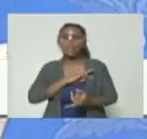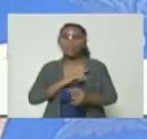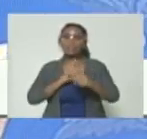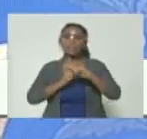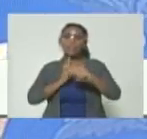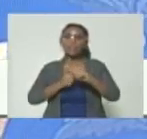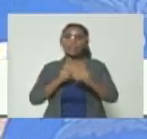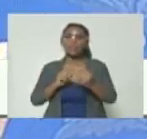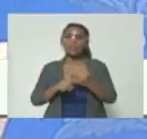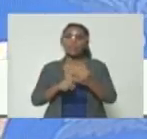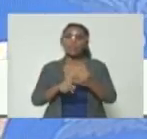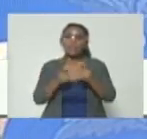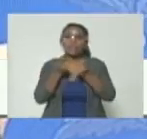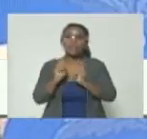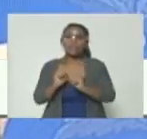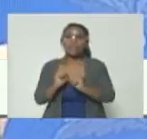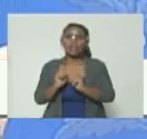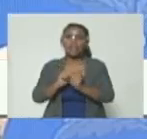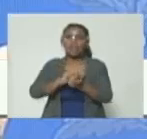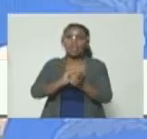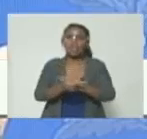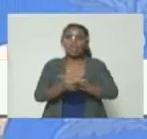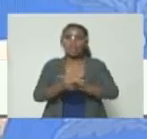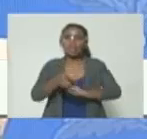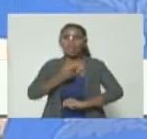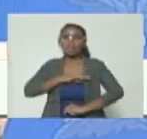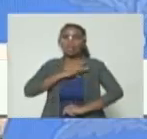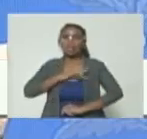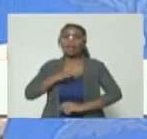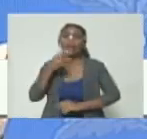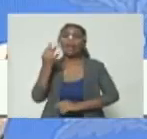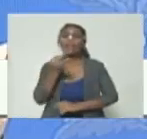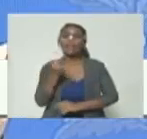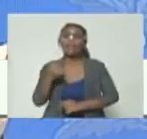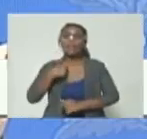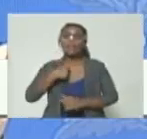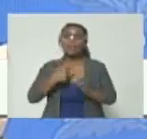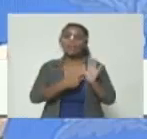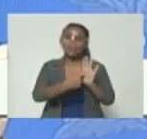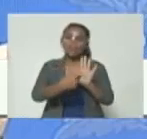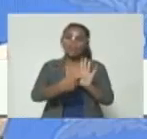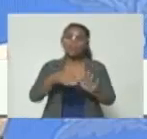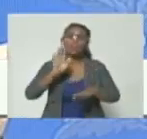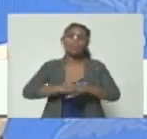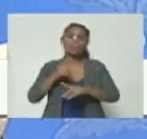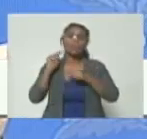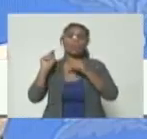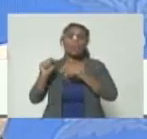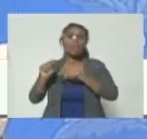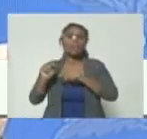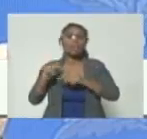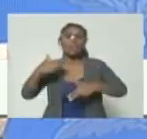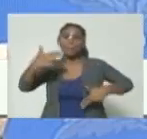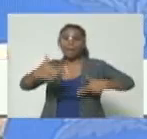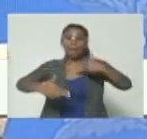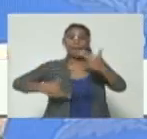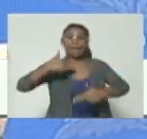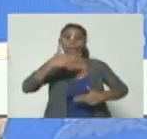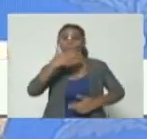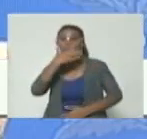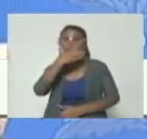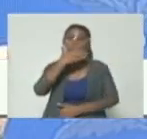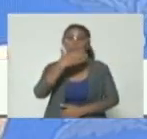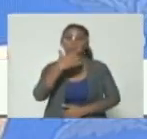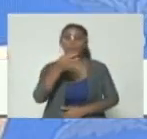y de intentar desvirtuar la verdad. Porque si estos criminales terroristas hubieran